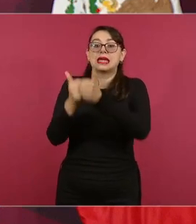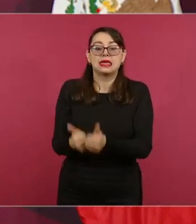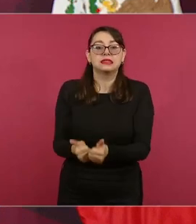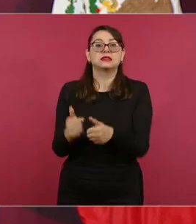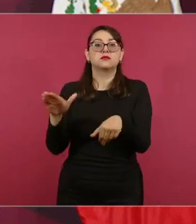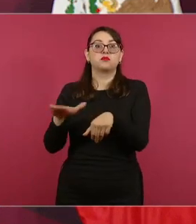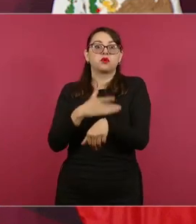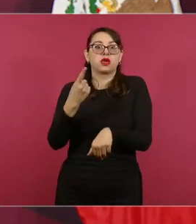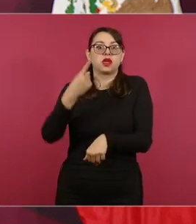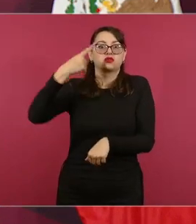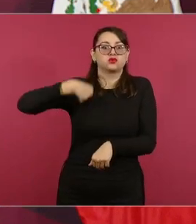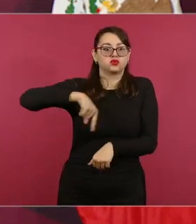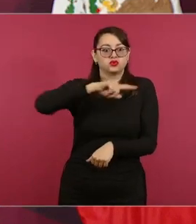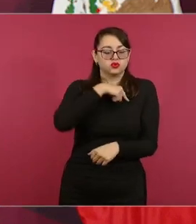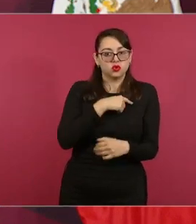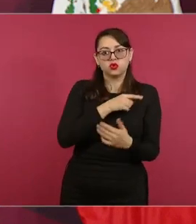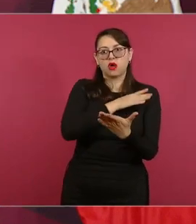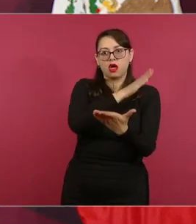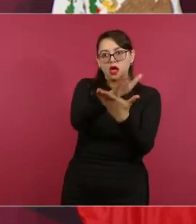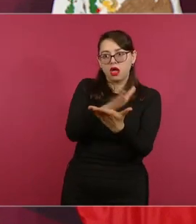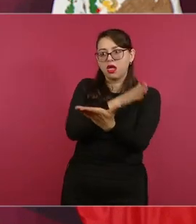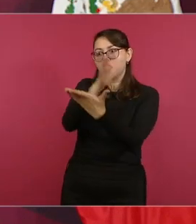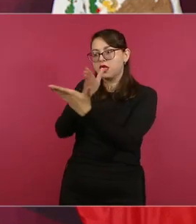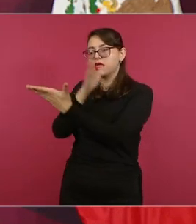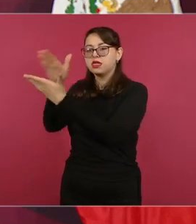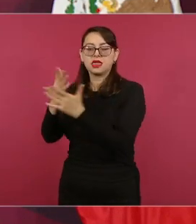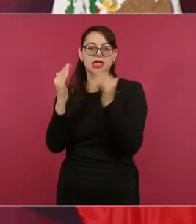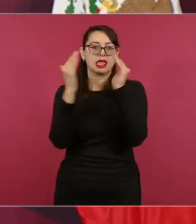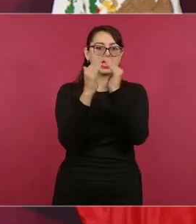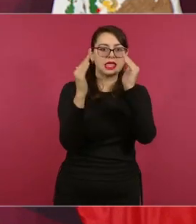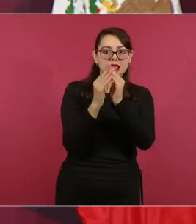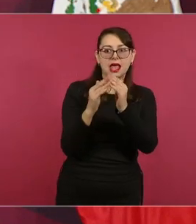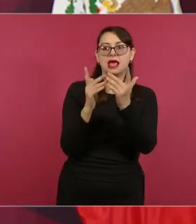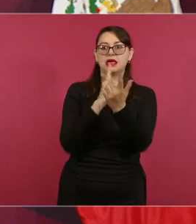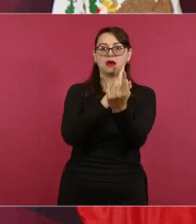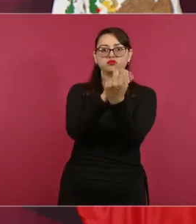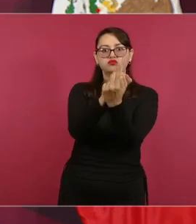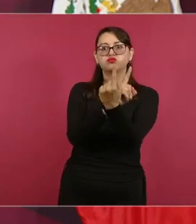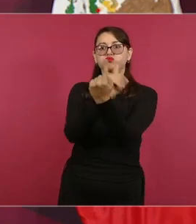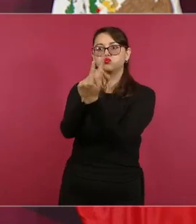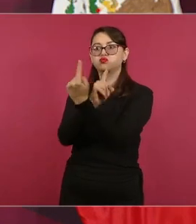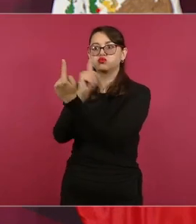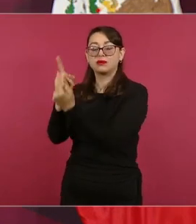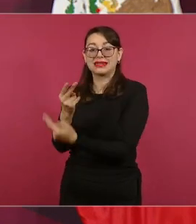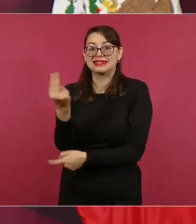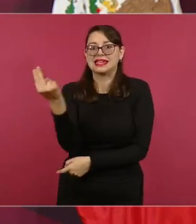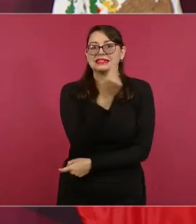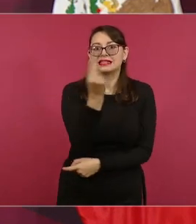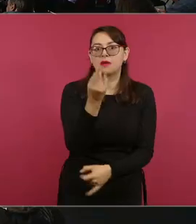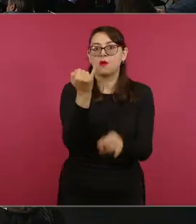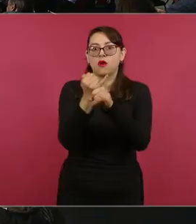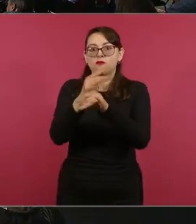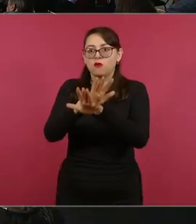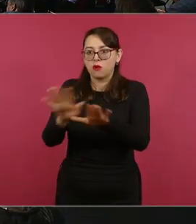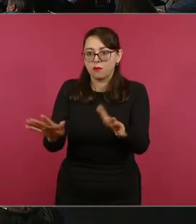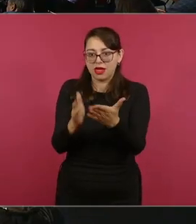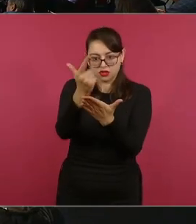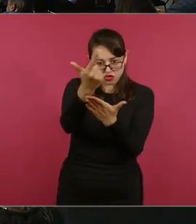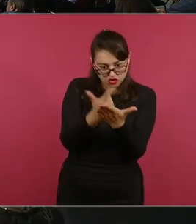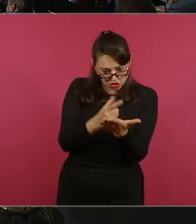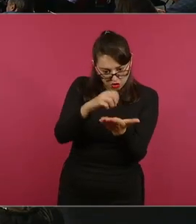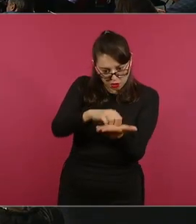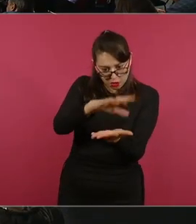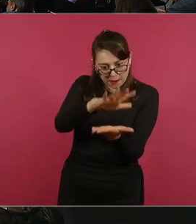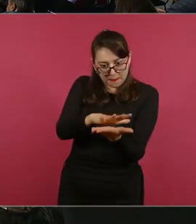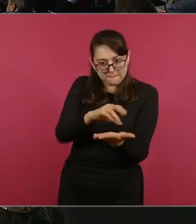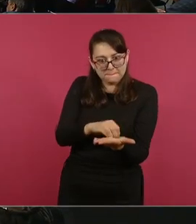la gente pues se registre y nos den los datos y eso les permite también tener